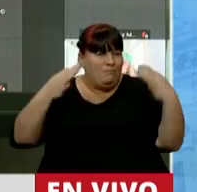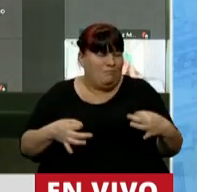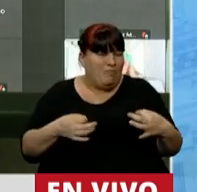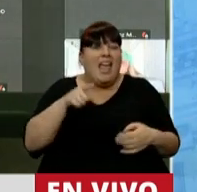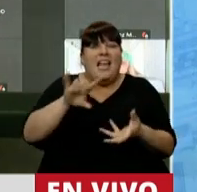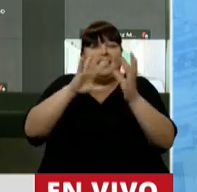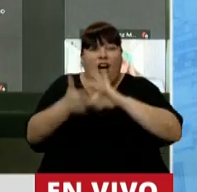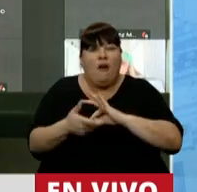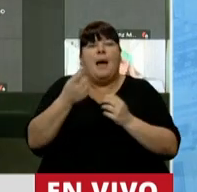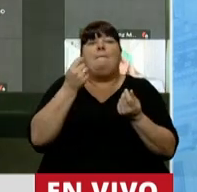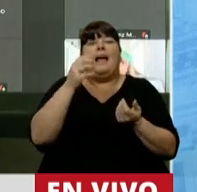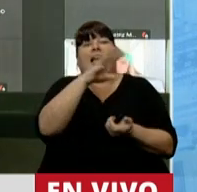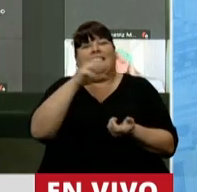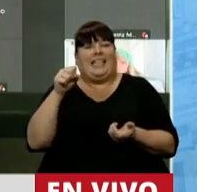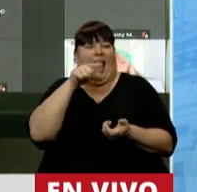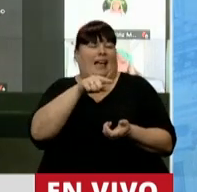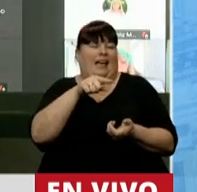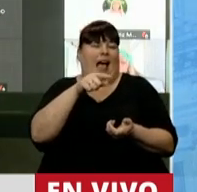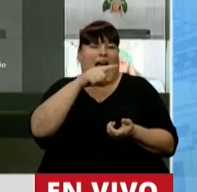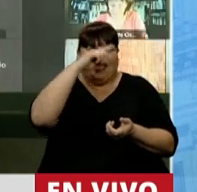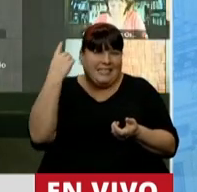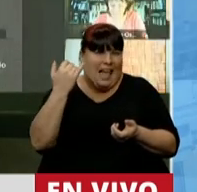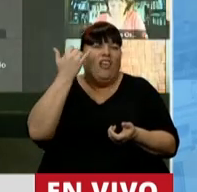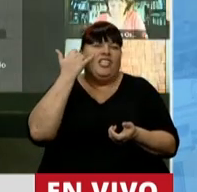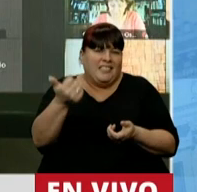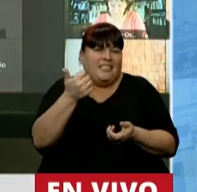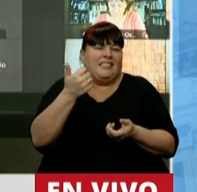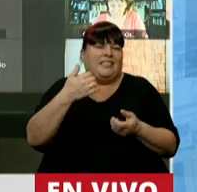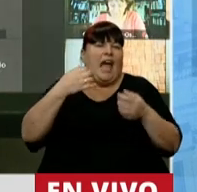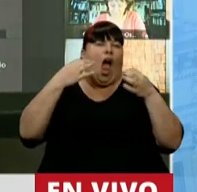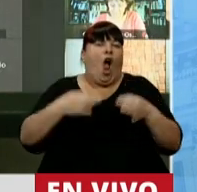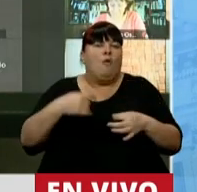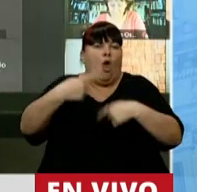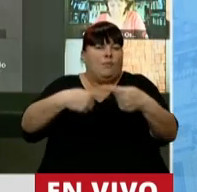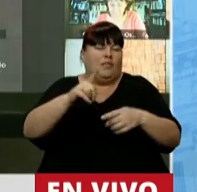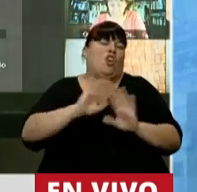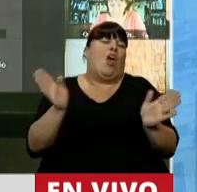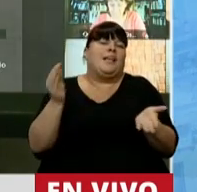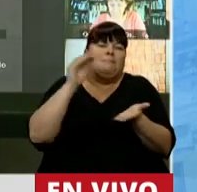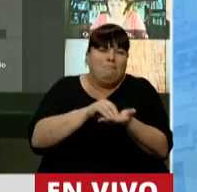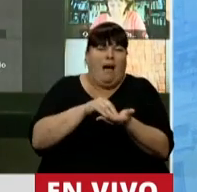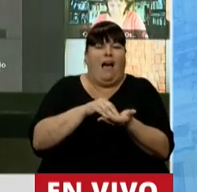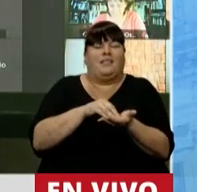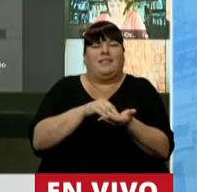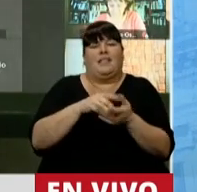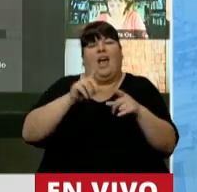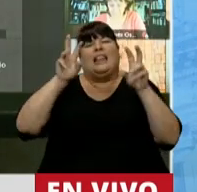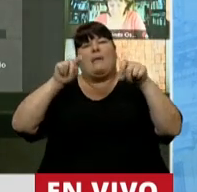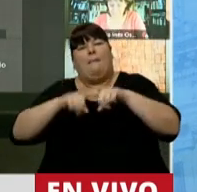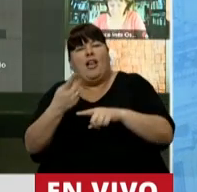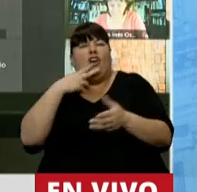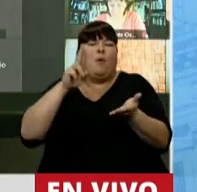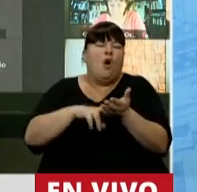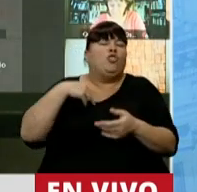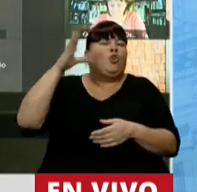se le está sacando peso al Estado, que ya de por sí tiene muchos compromisos adquiridos. No le demos una connotación política a este